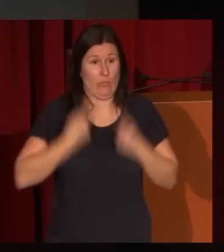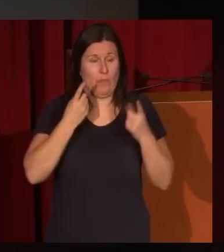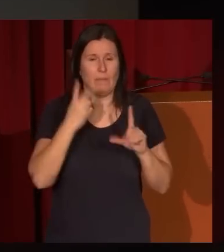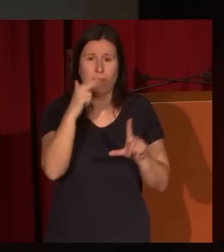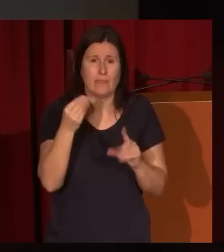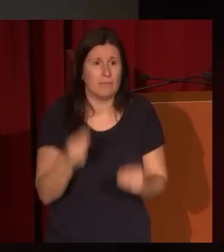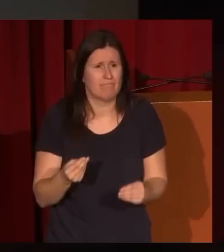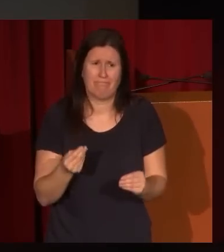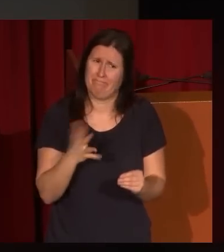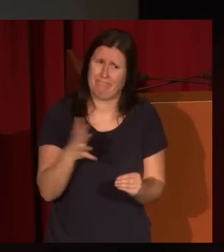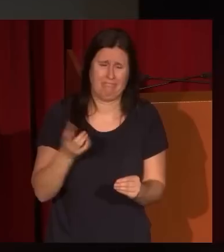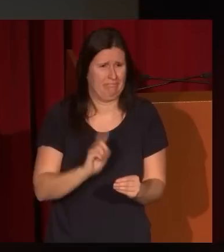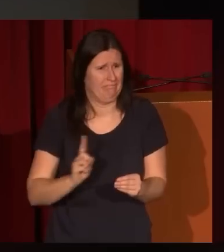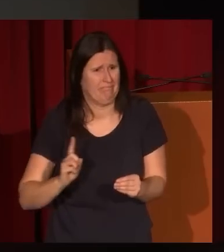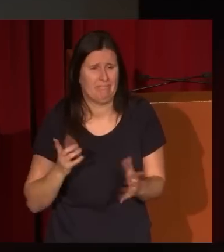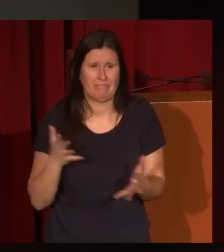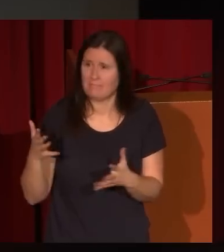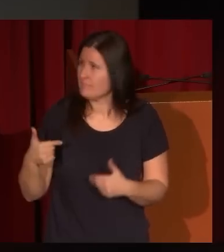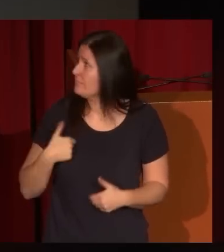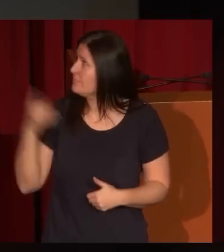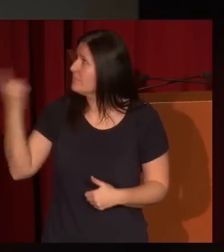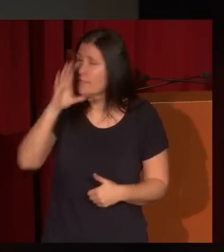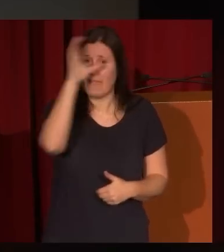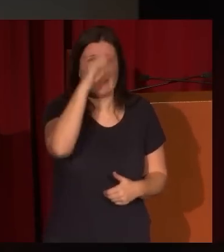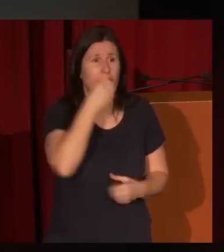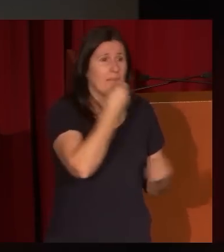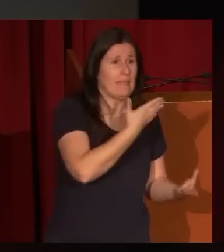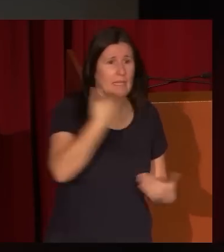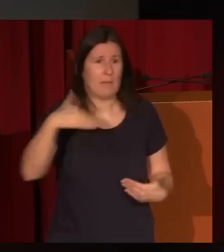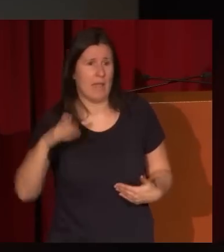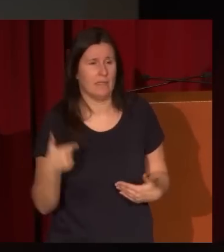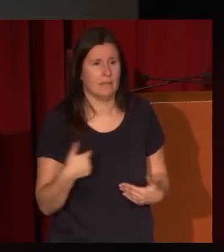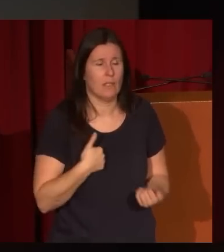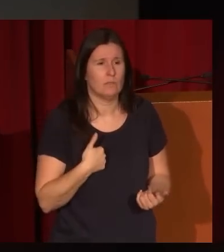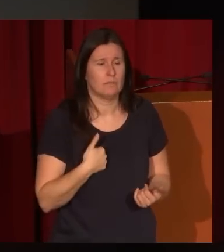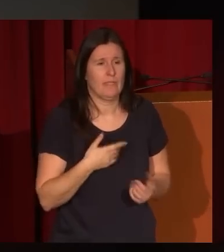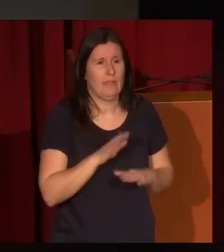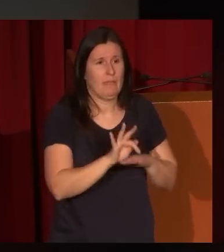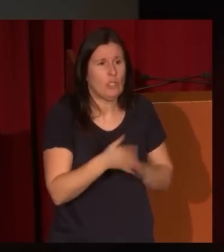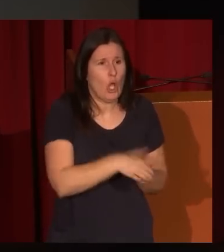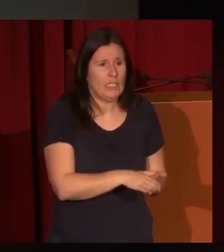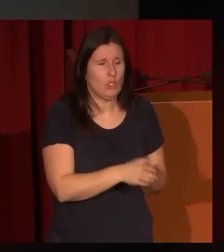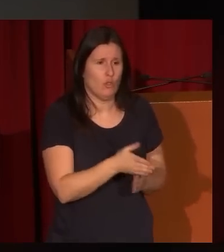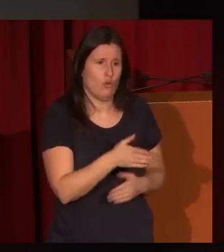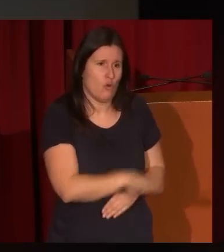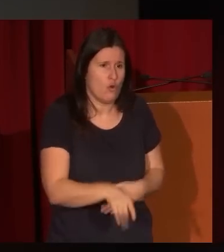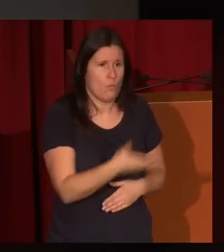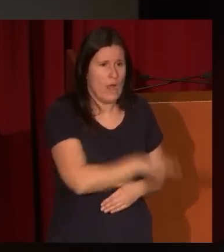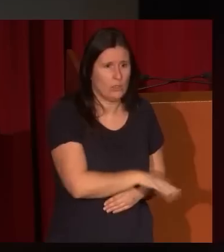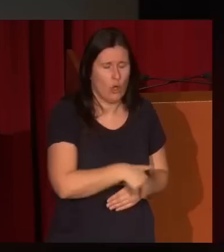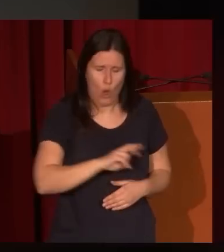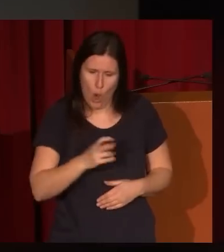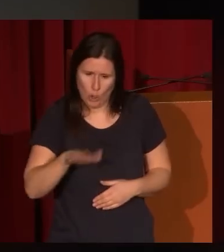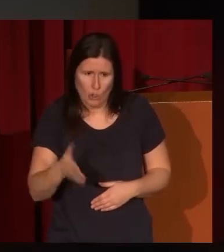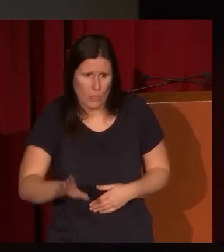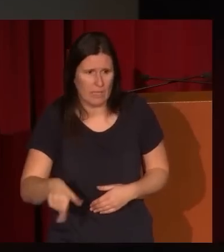vean, aquí la ciencia del bien y del mal con un féretro de un niño muerto, otro niño muerto por aquí, es decir,